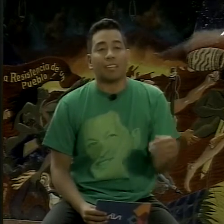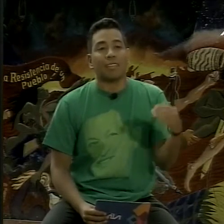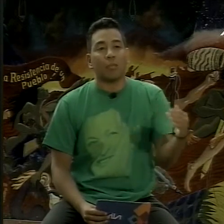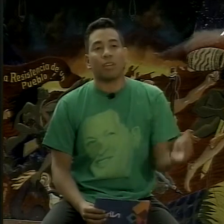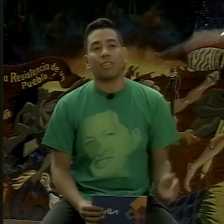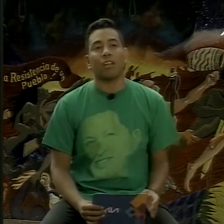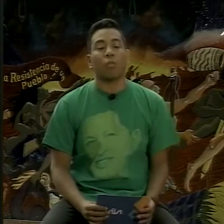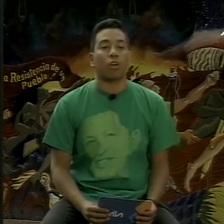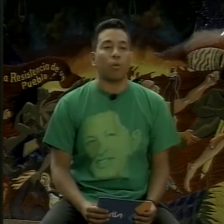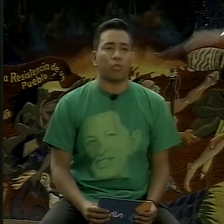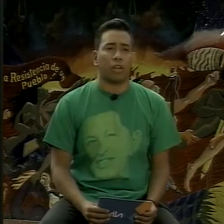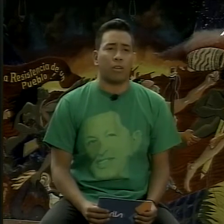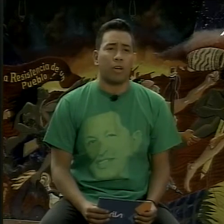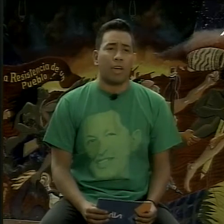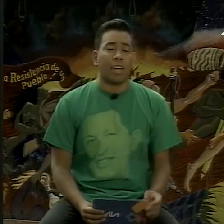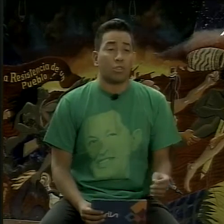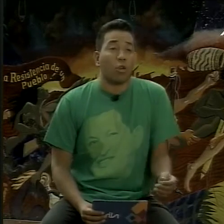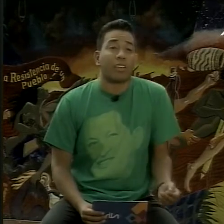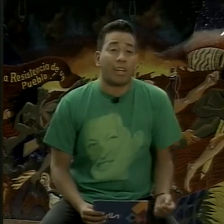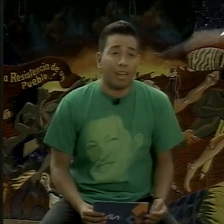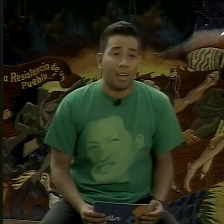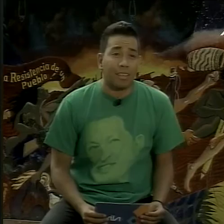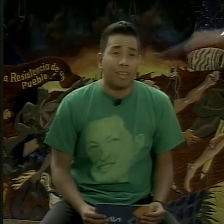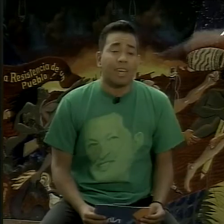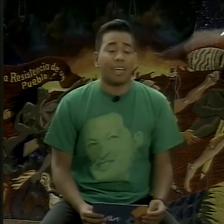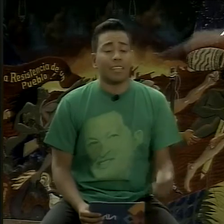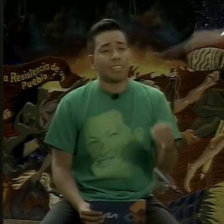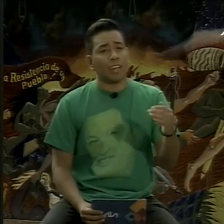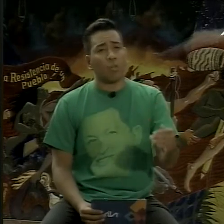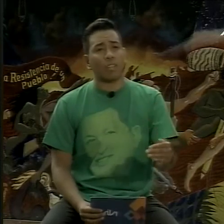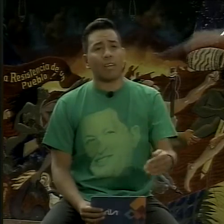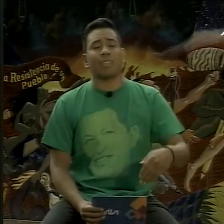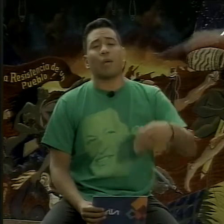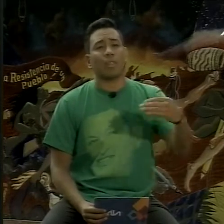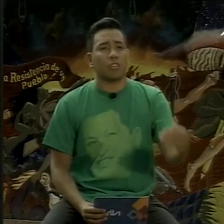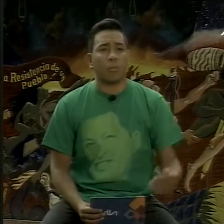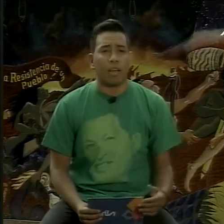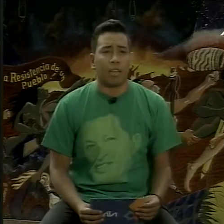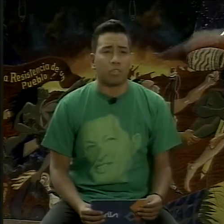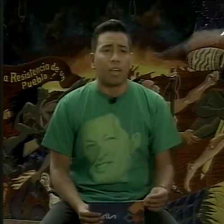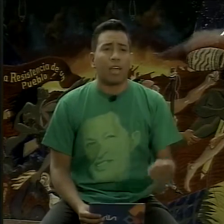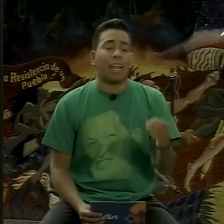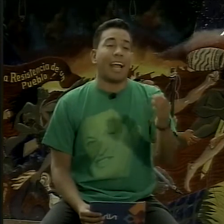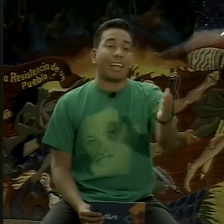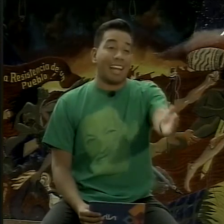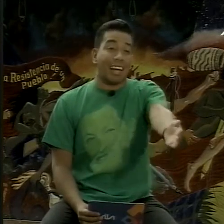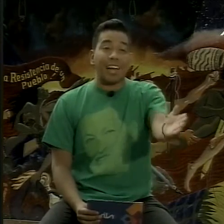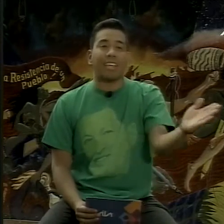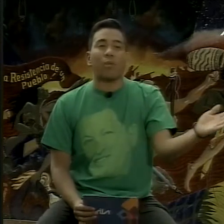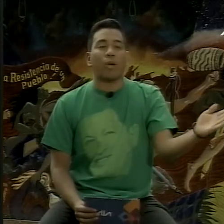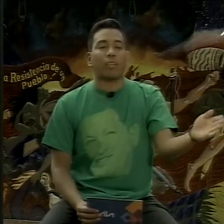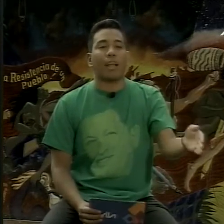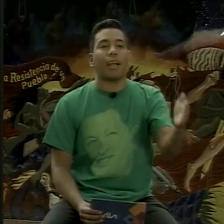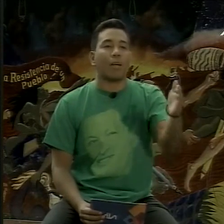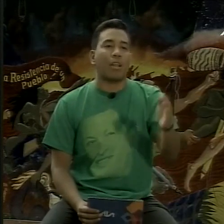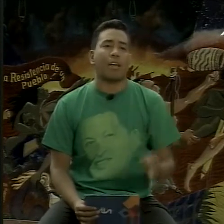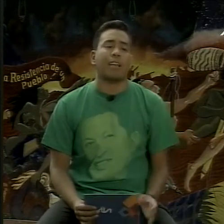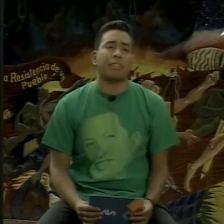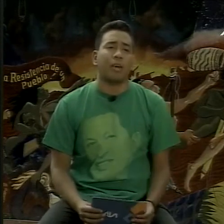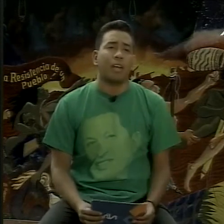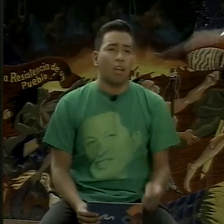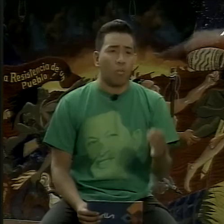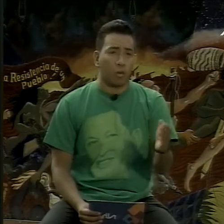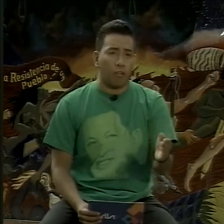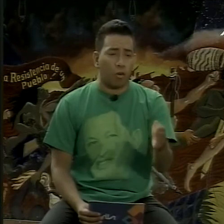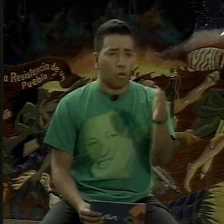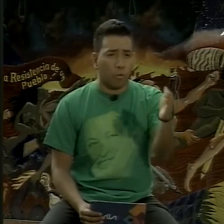accionar que tendremos que tener como revolucionarios. Eso es lo que está en la calle. Esta trinchera combativa se está prestando para eso. En las calles de nuevo están las cámaras de